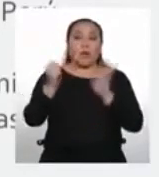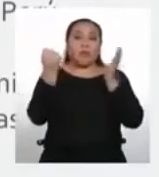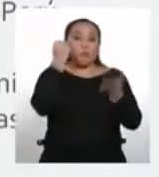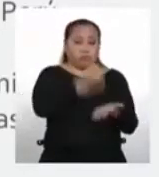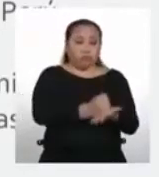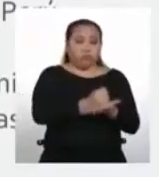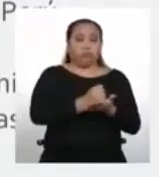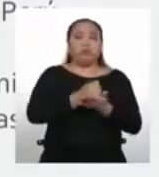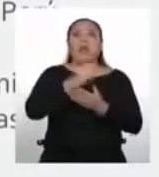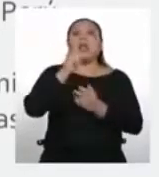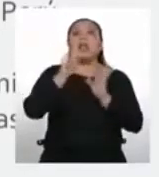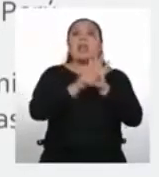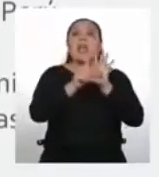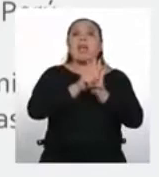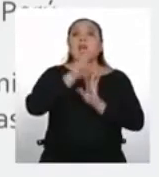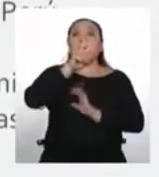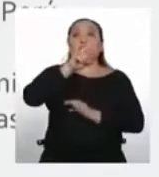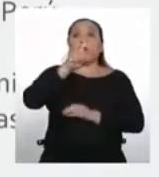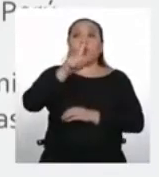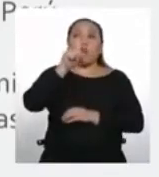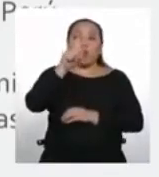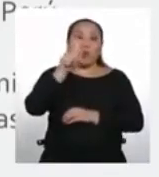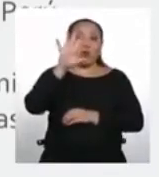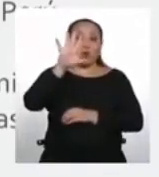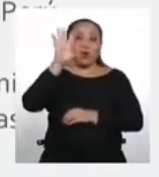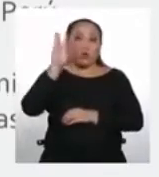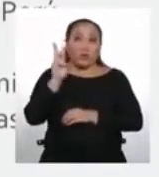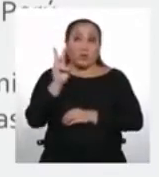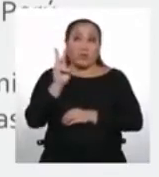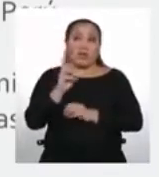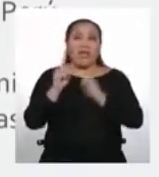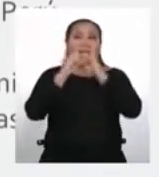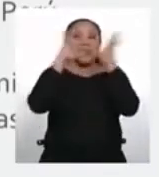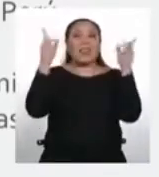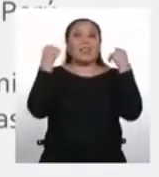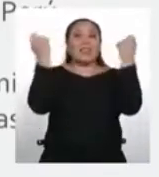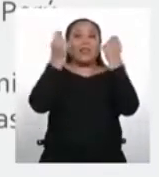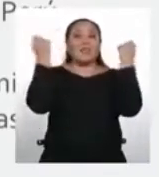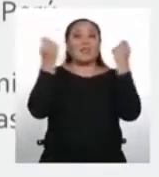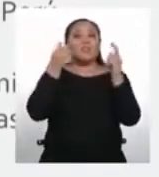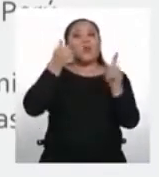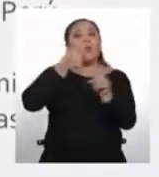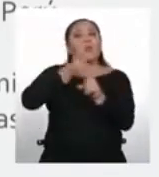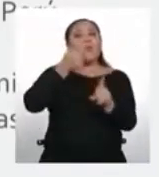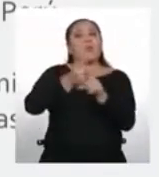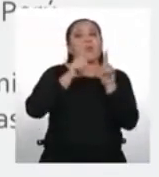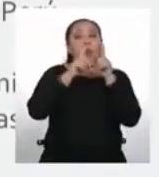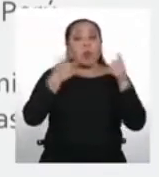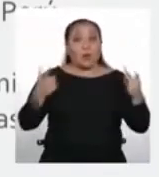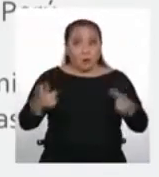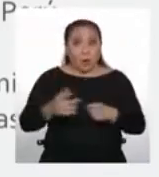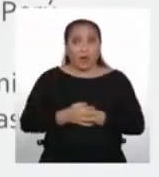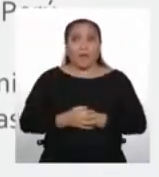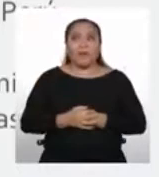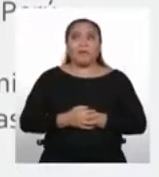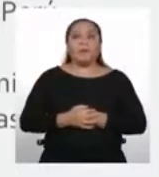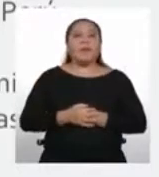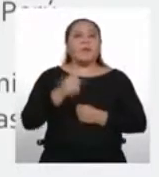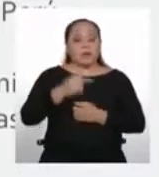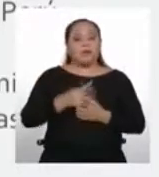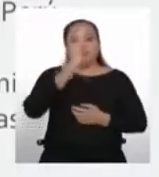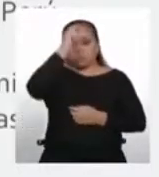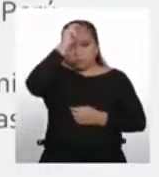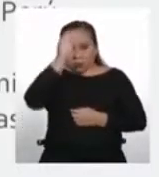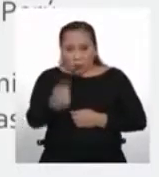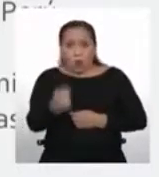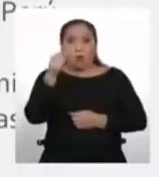21.156, el Día del Idioma Nativo como una forma de reconocer la multiculturalidad en el Perú.